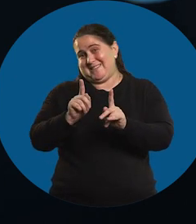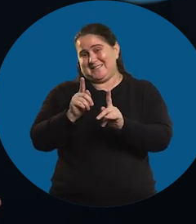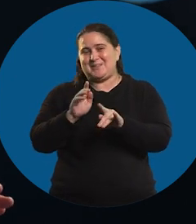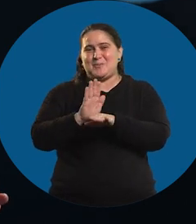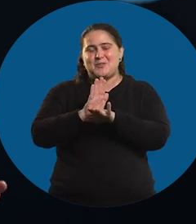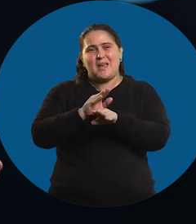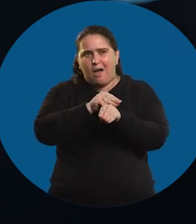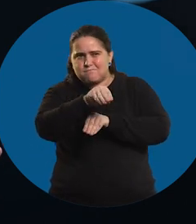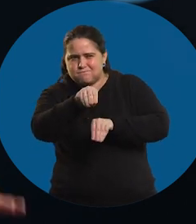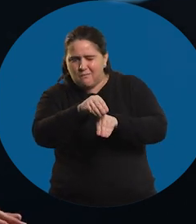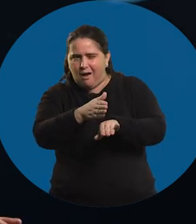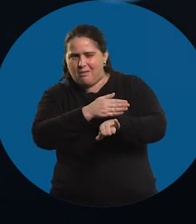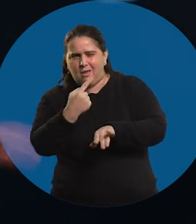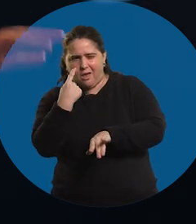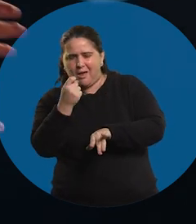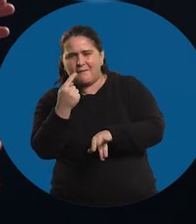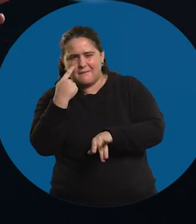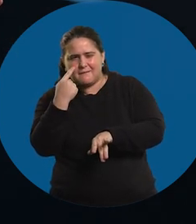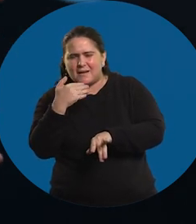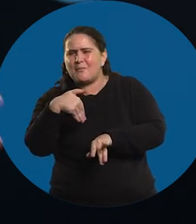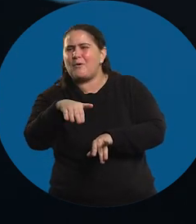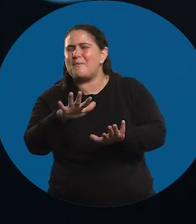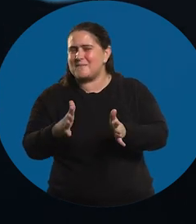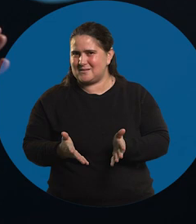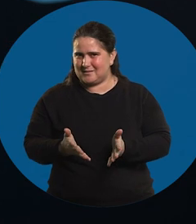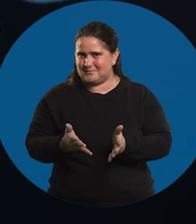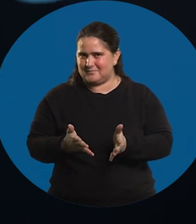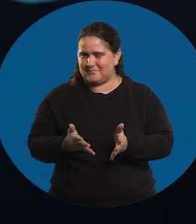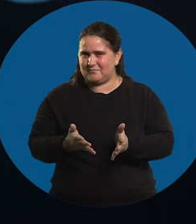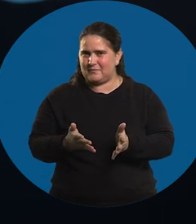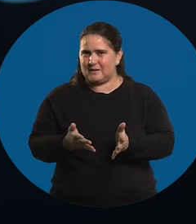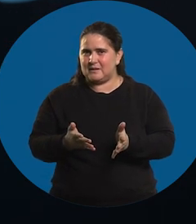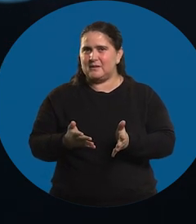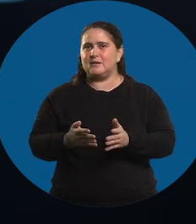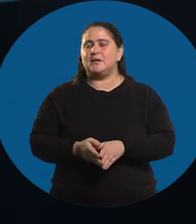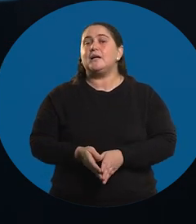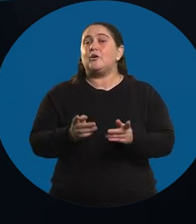profe, en este análisis a priori, de lo que puede pasar.